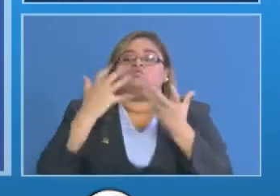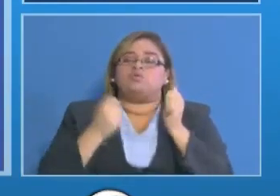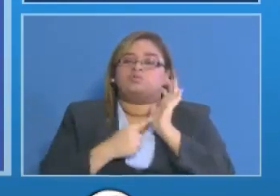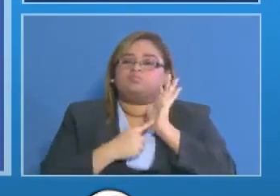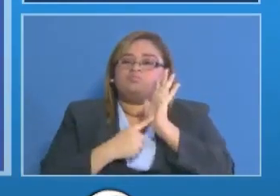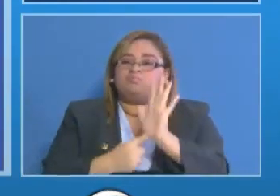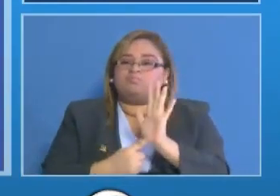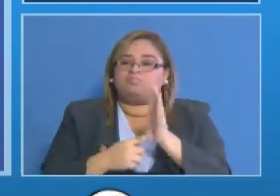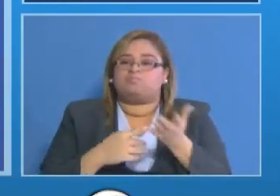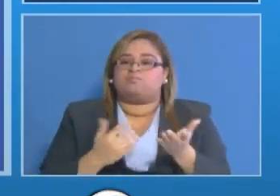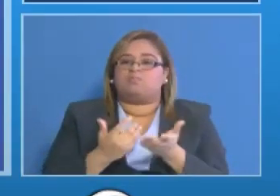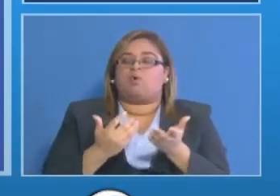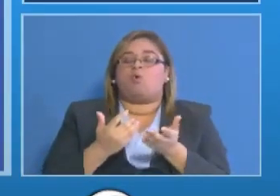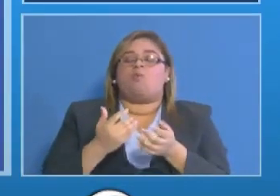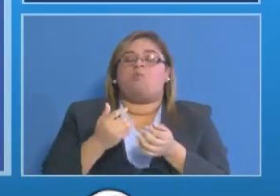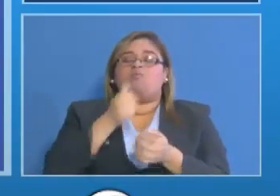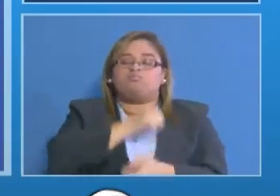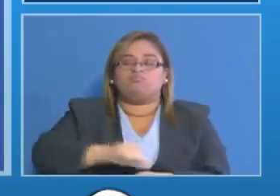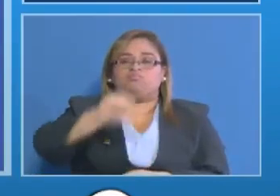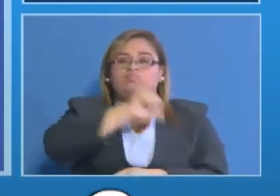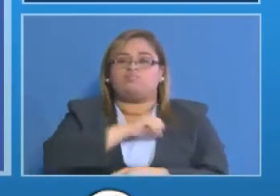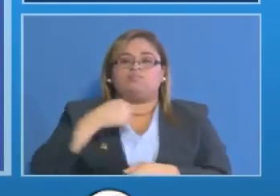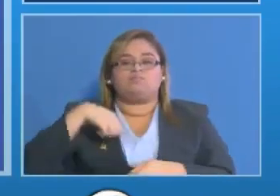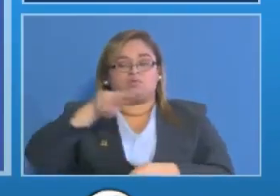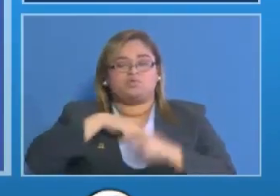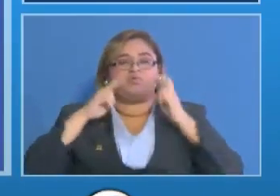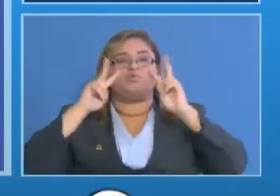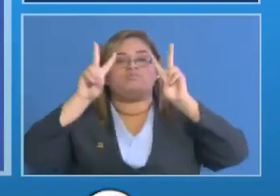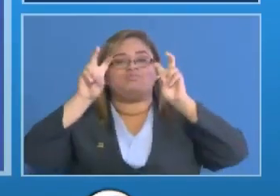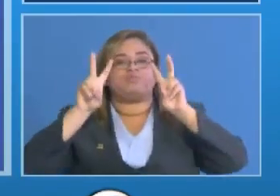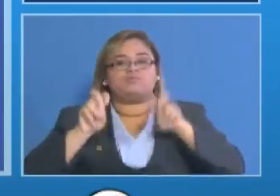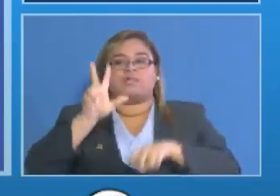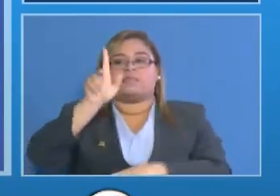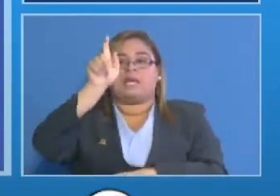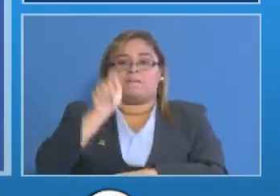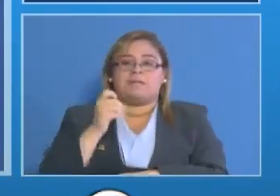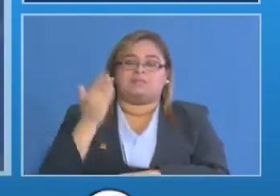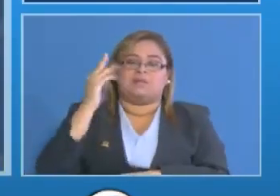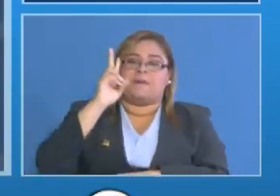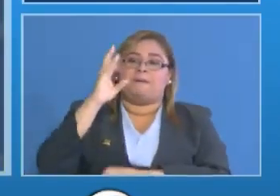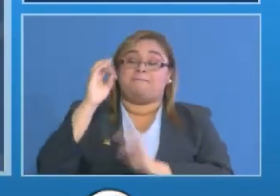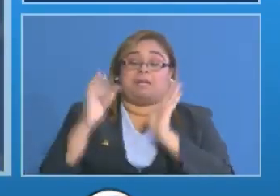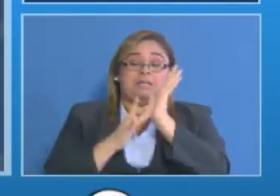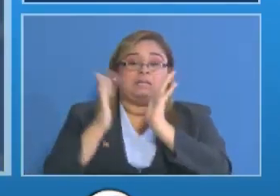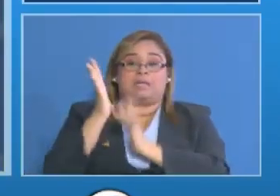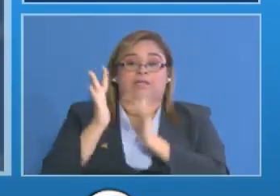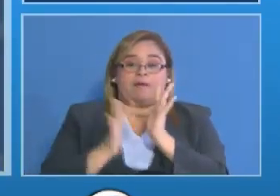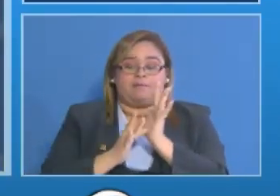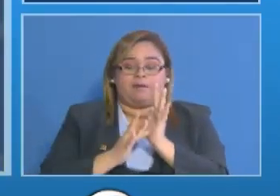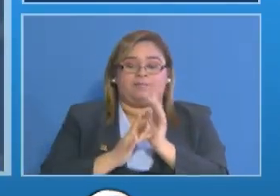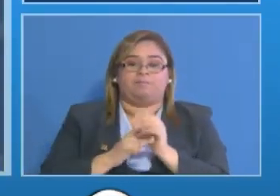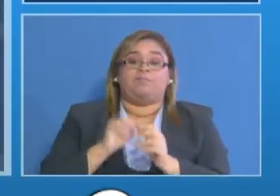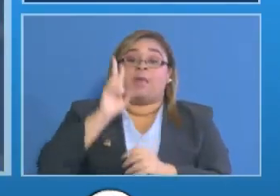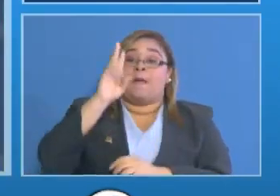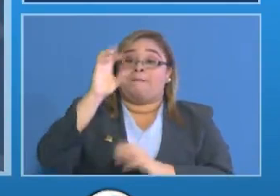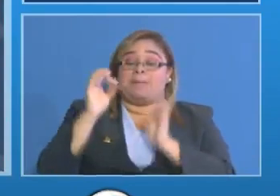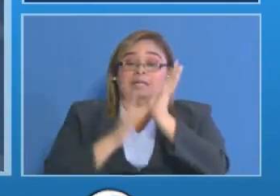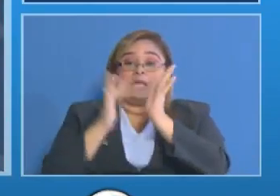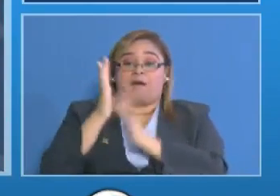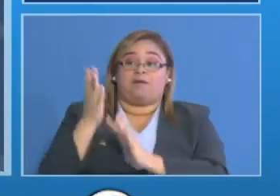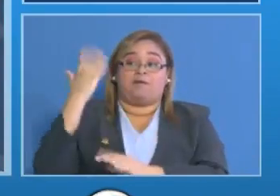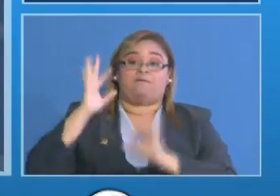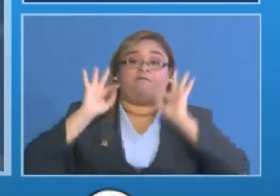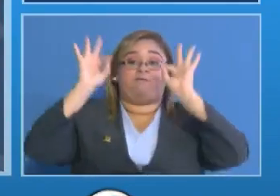comportamiento que hemos experimentado en los últimos tres meses medidos al 20 de abril el 20 de abril de febrero se habían